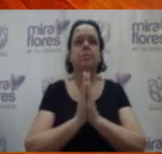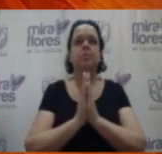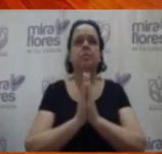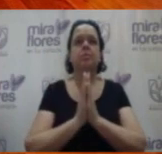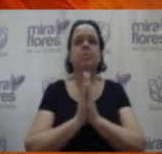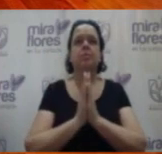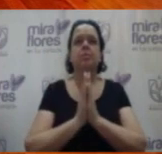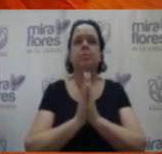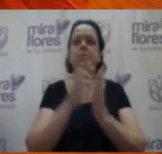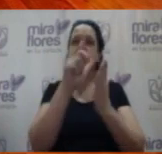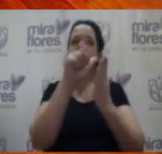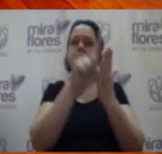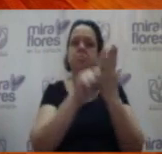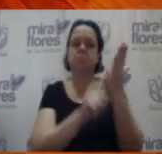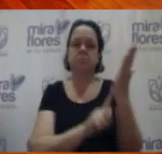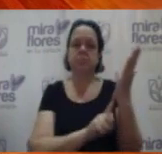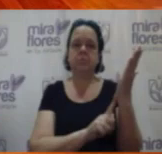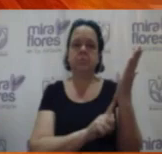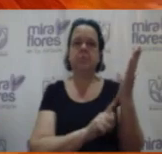que se sirva a pasar lista.